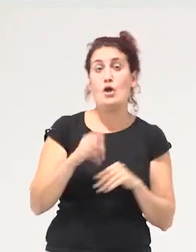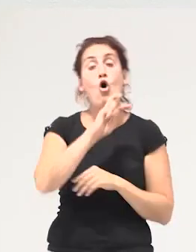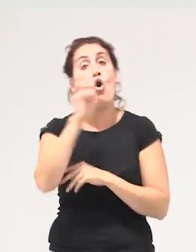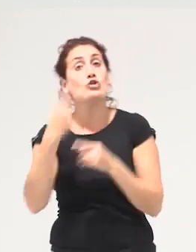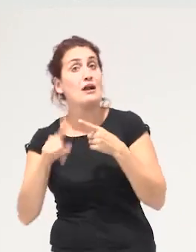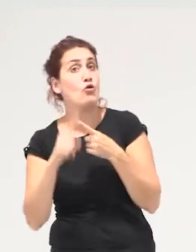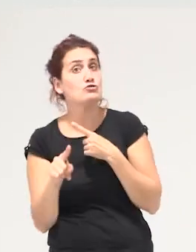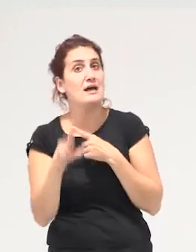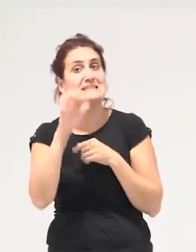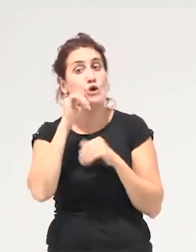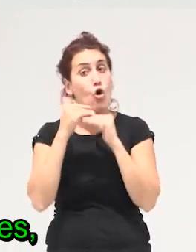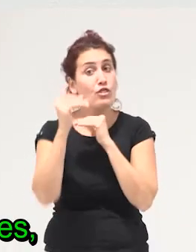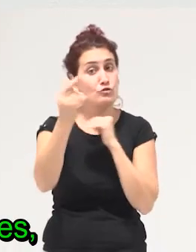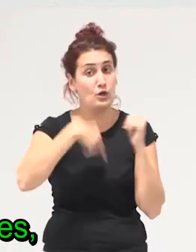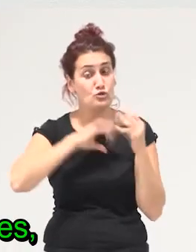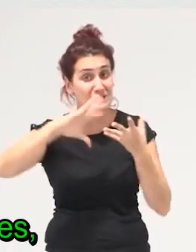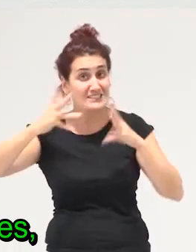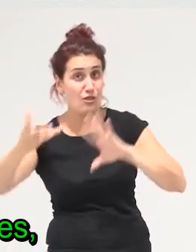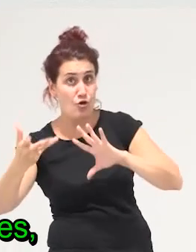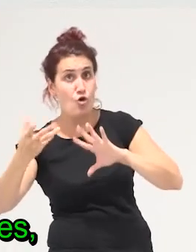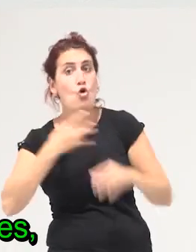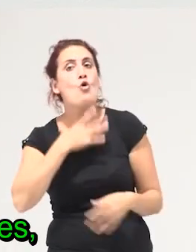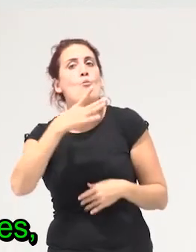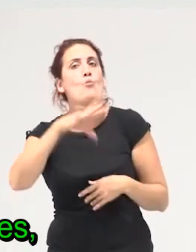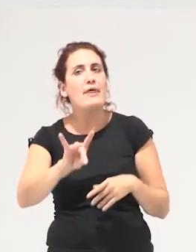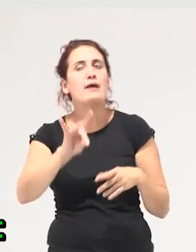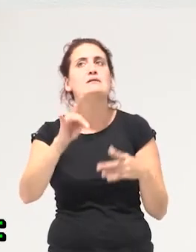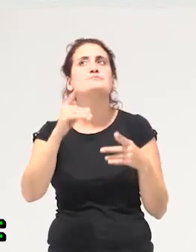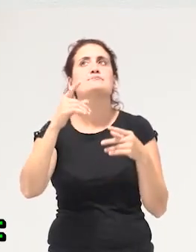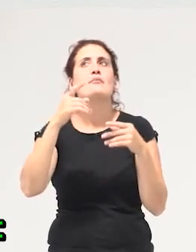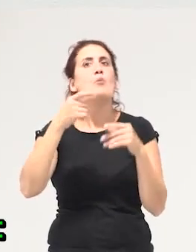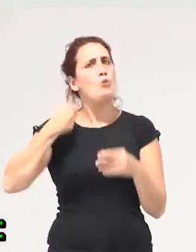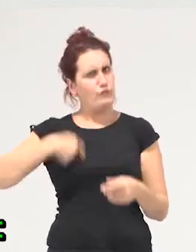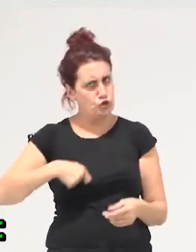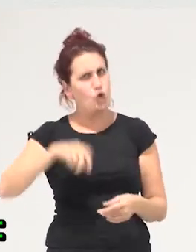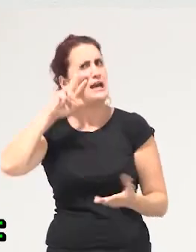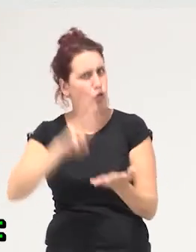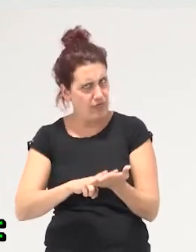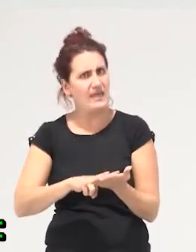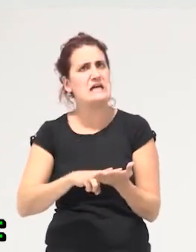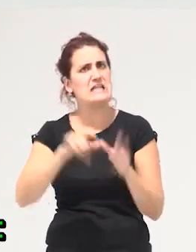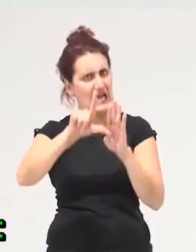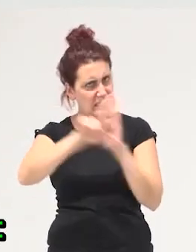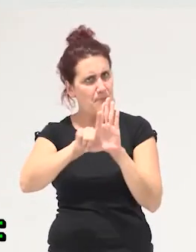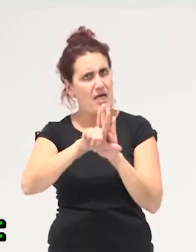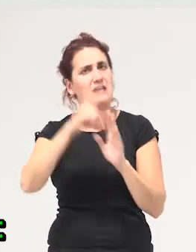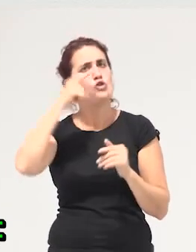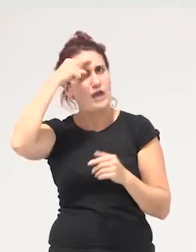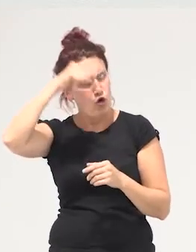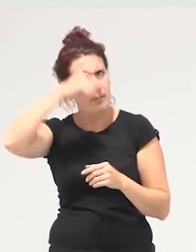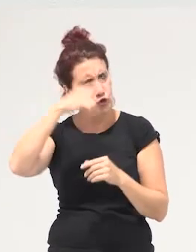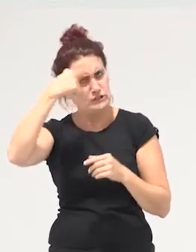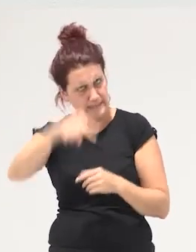es que en nuestro horizonte de transición pueden existir determinadas profesiones reconocidas legitimadas donde los conocimientos se